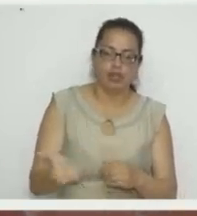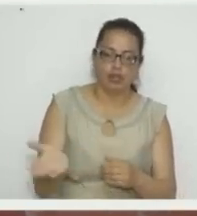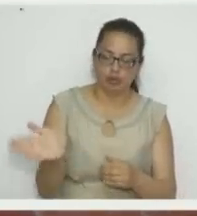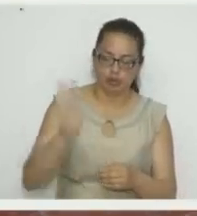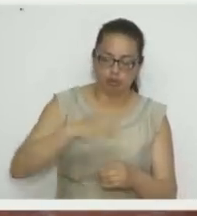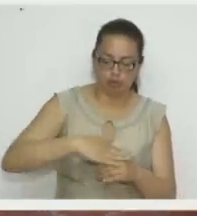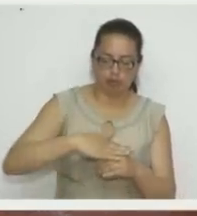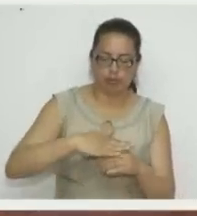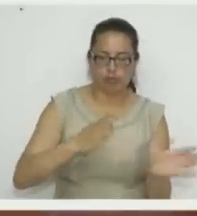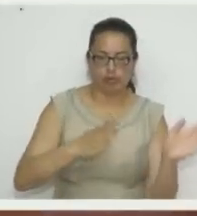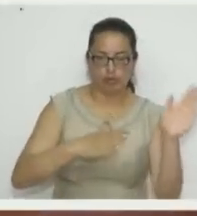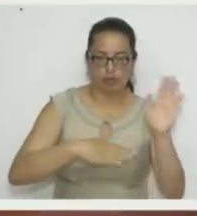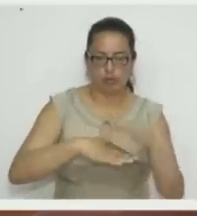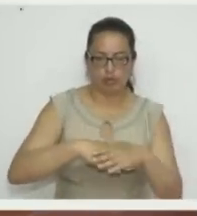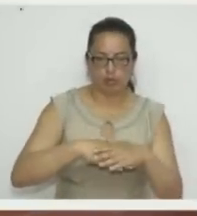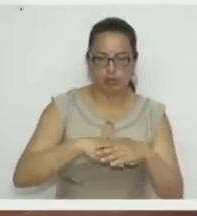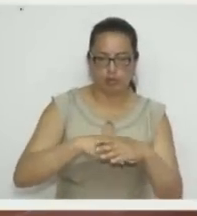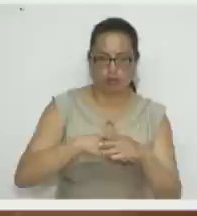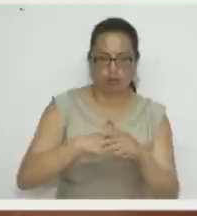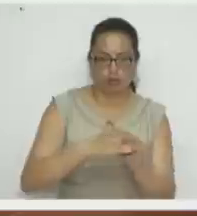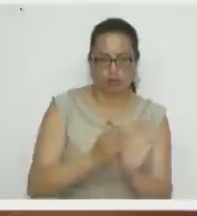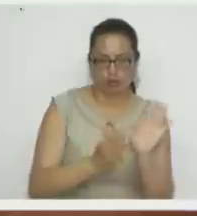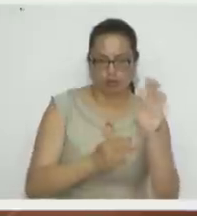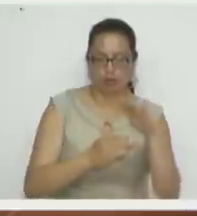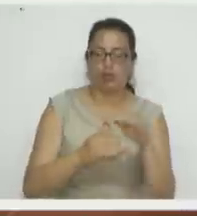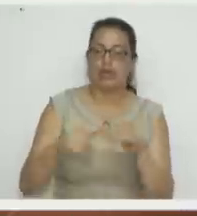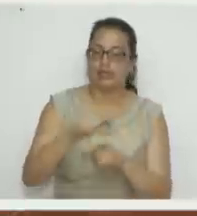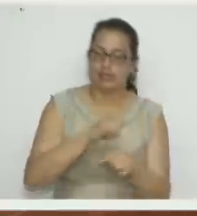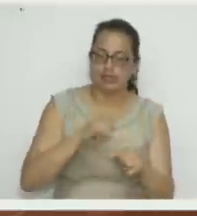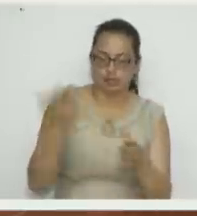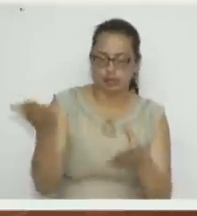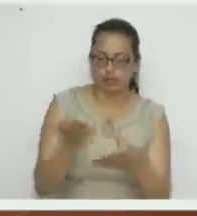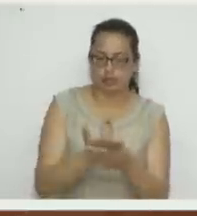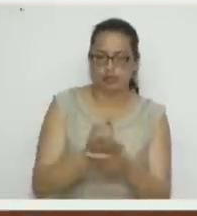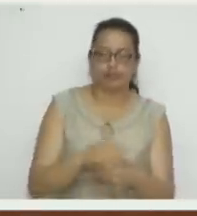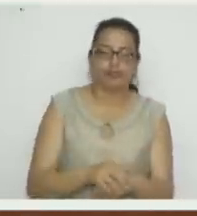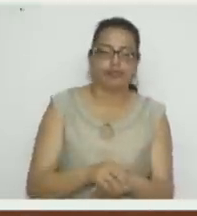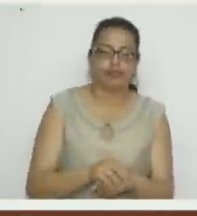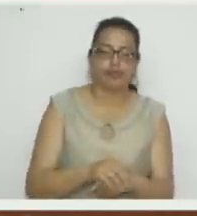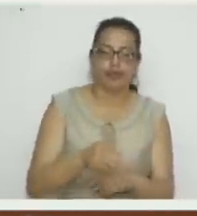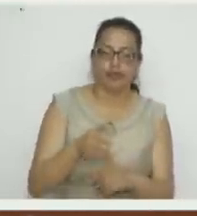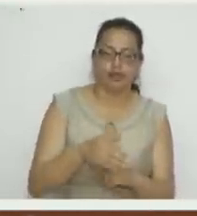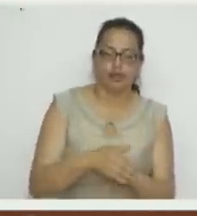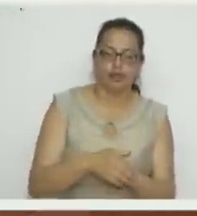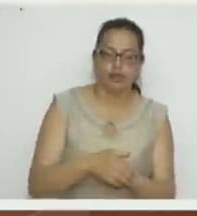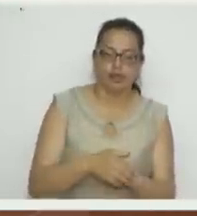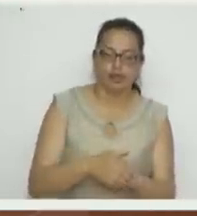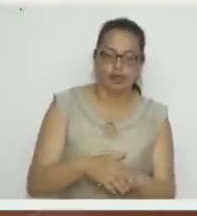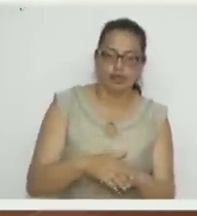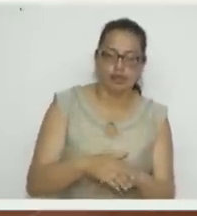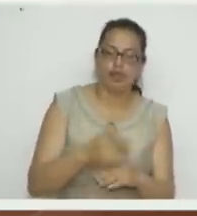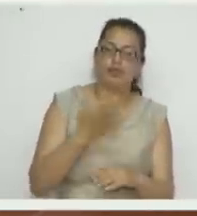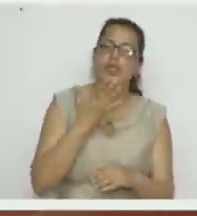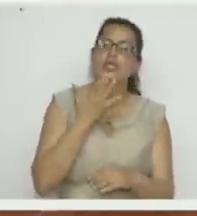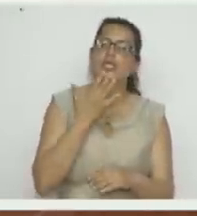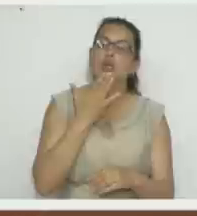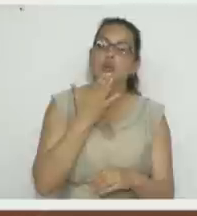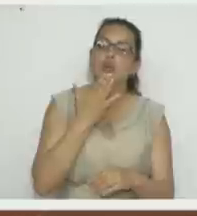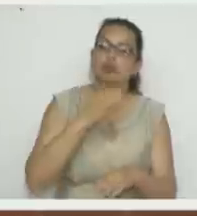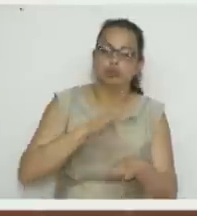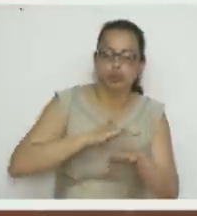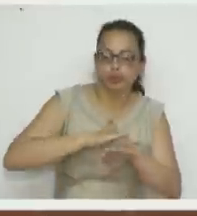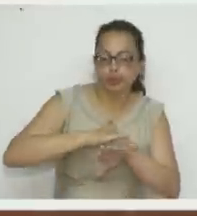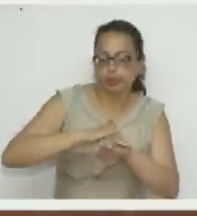este por encima y este. Y acá lo vamos a pintar. Lo vamos a difuminar.